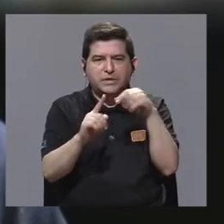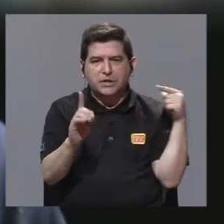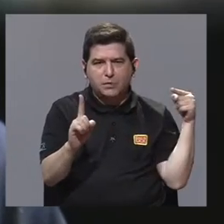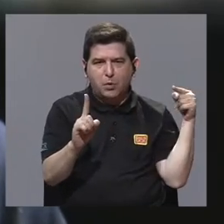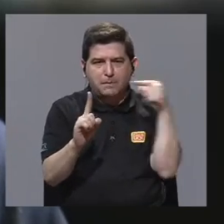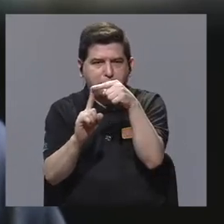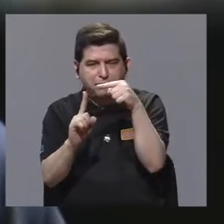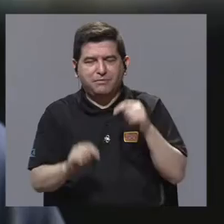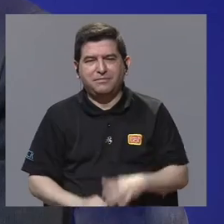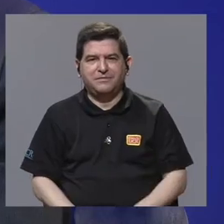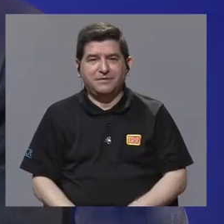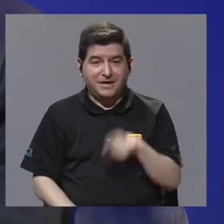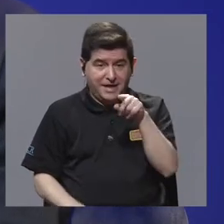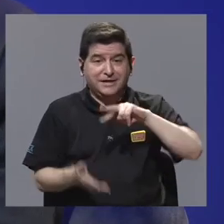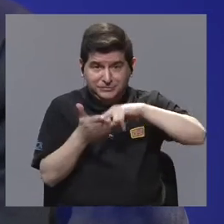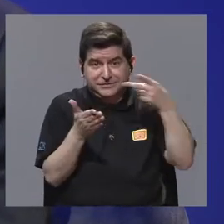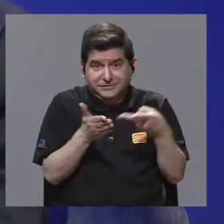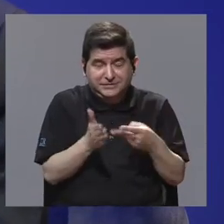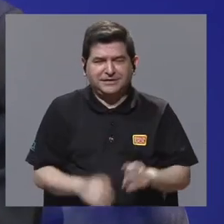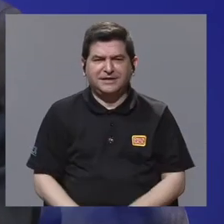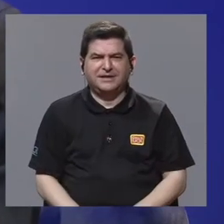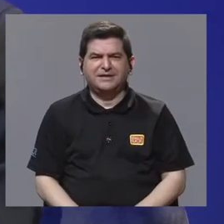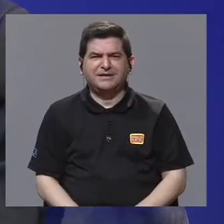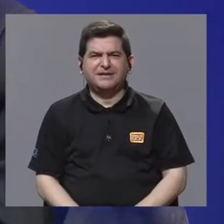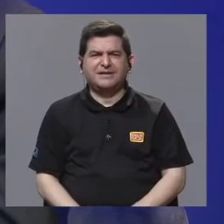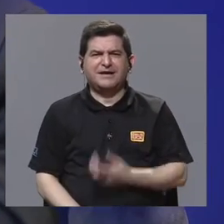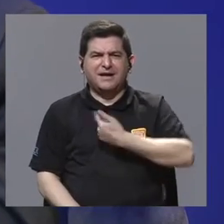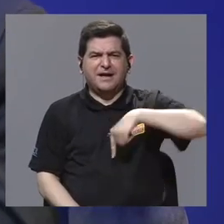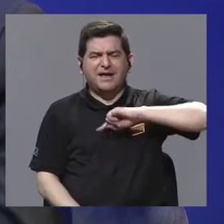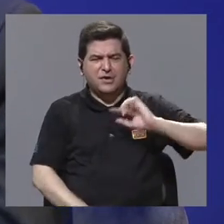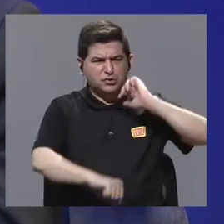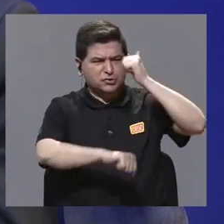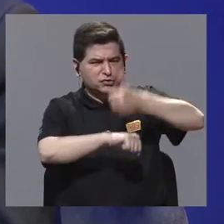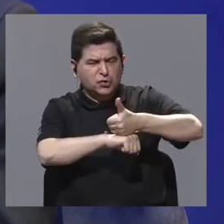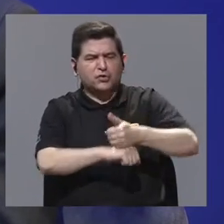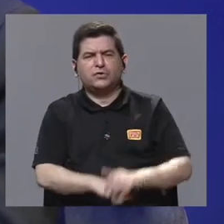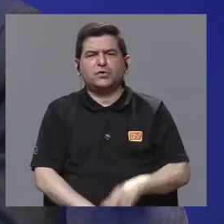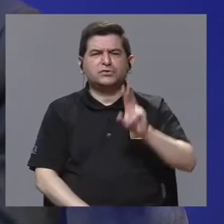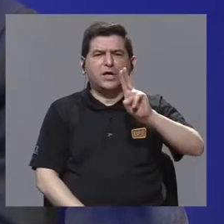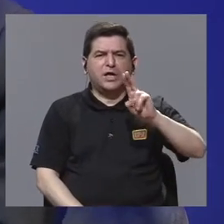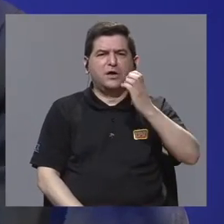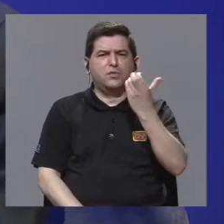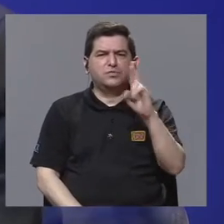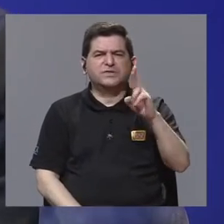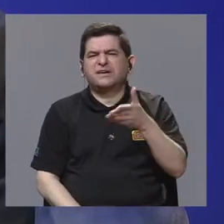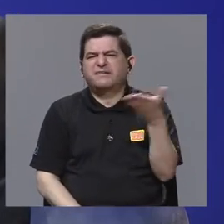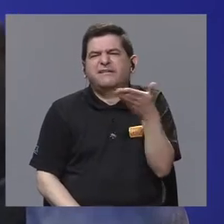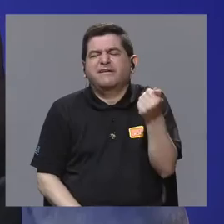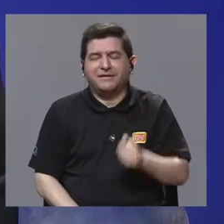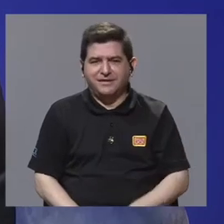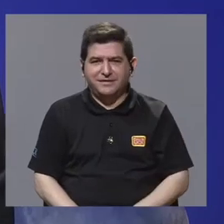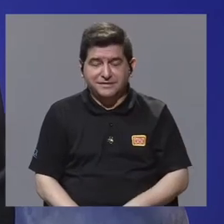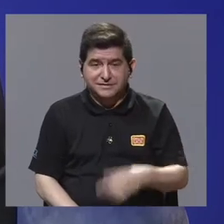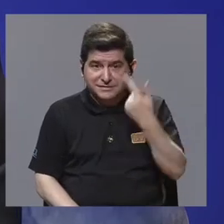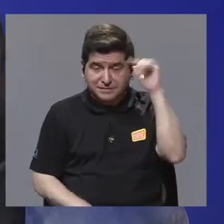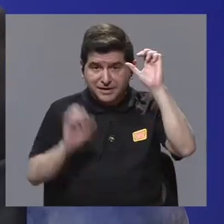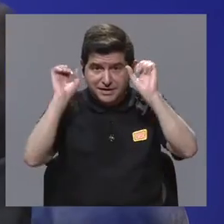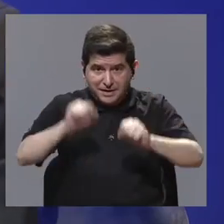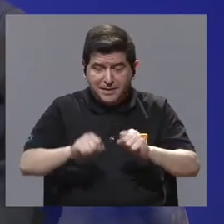Eso es un ciclotrón. Don ¿qué tenemos instalado en la Universidad de Costa Rica para el